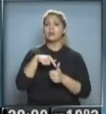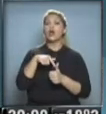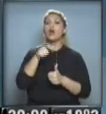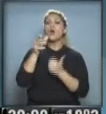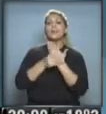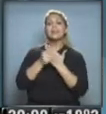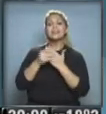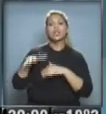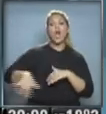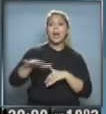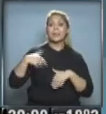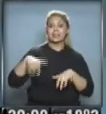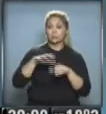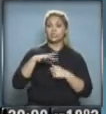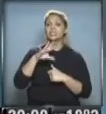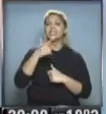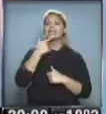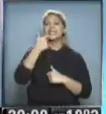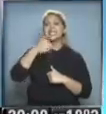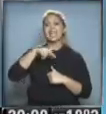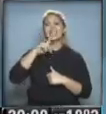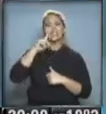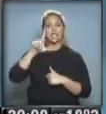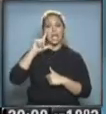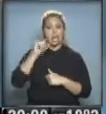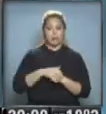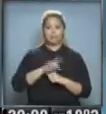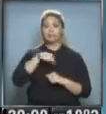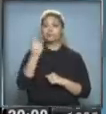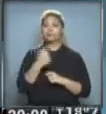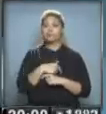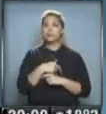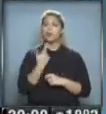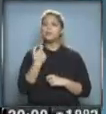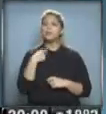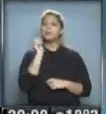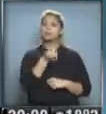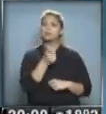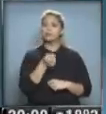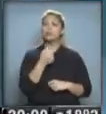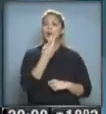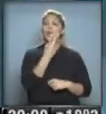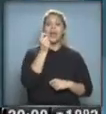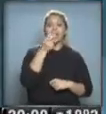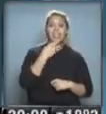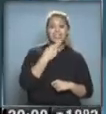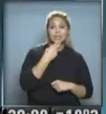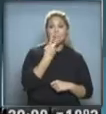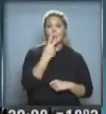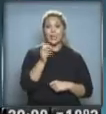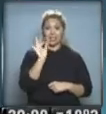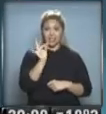Ambiente y Espacio Público, Diego Santilli. Unifican causas por el 19 y 20 de diciembre.